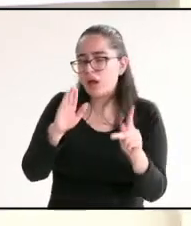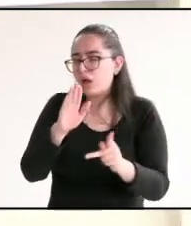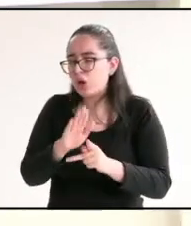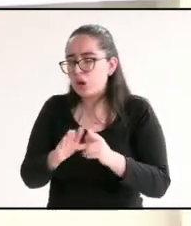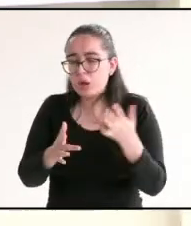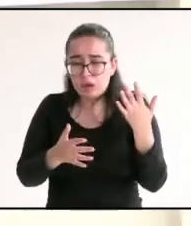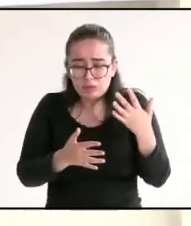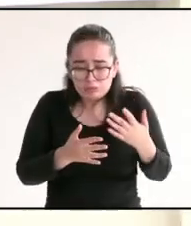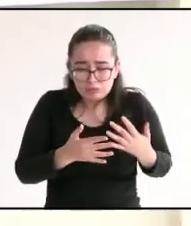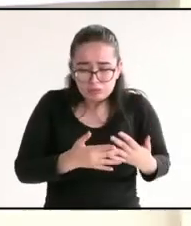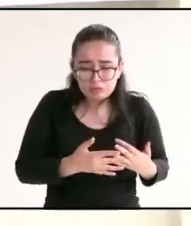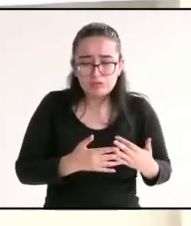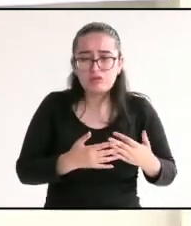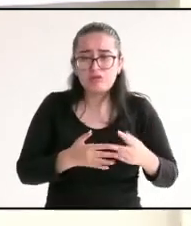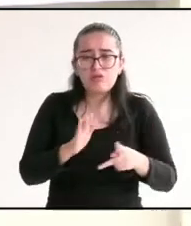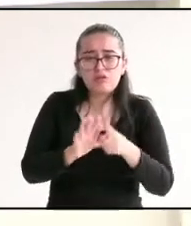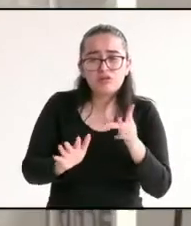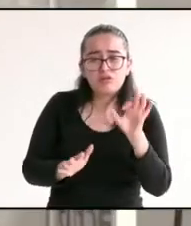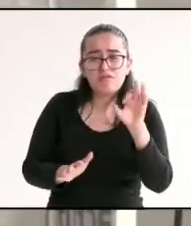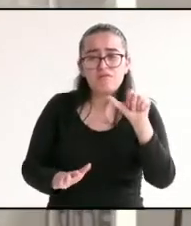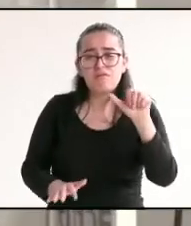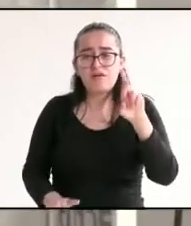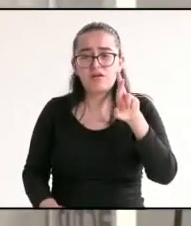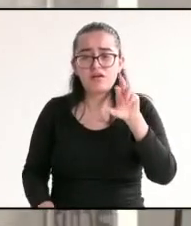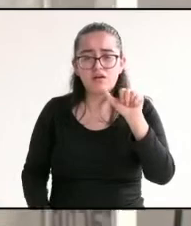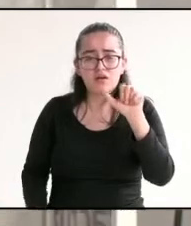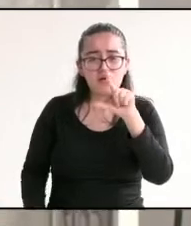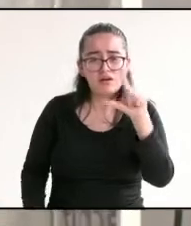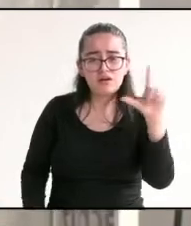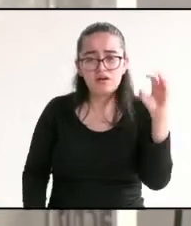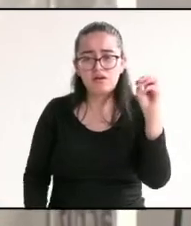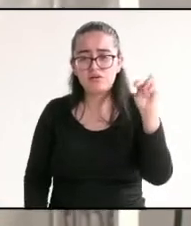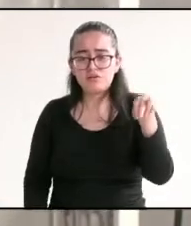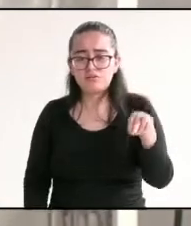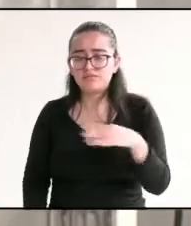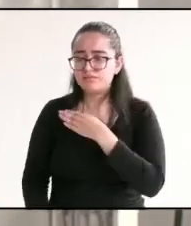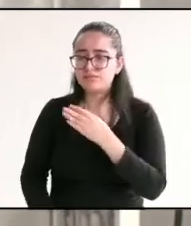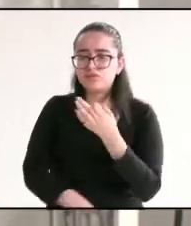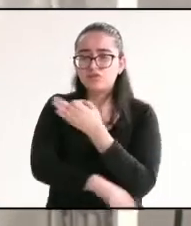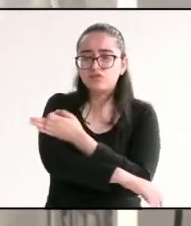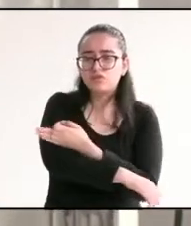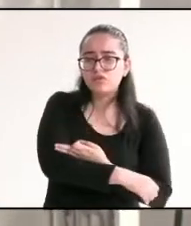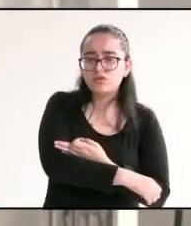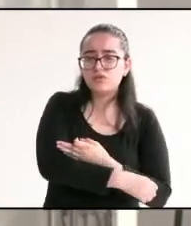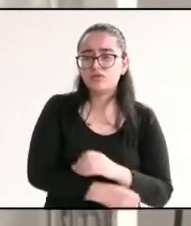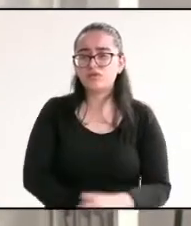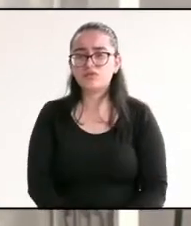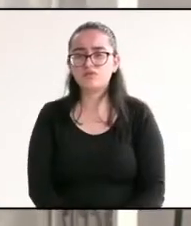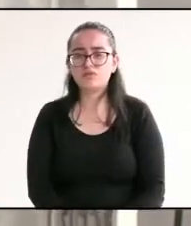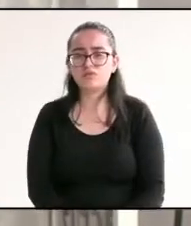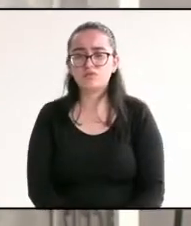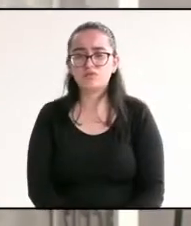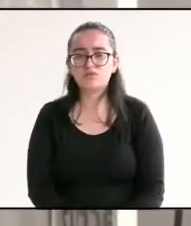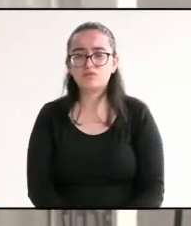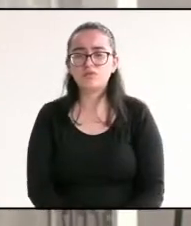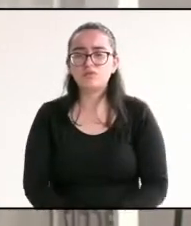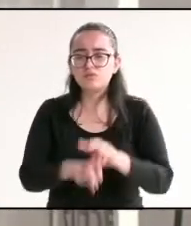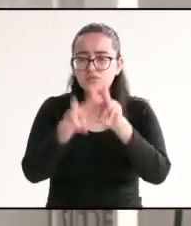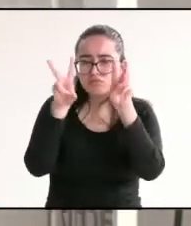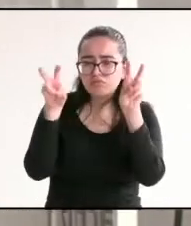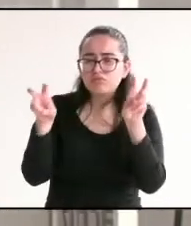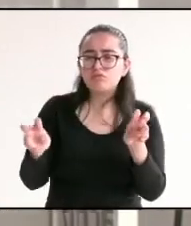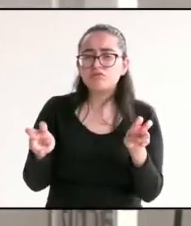laguna del Farallón? Adelante, candidato. Buenas tardes. Sin lugar a duda, el tema central